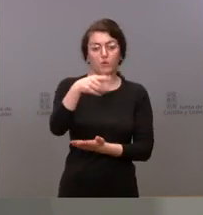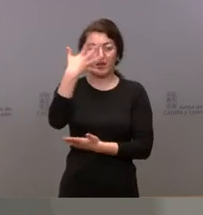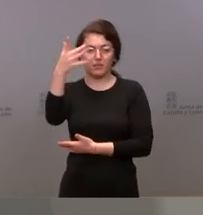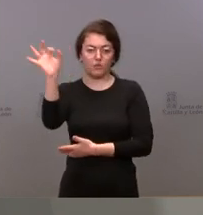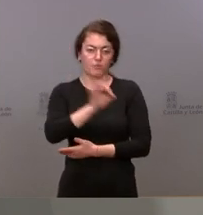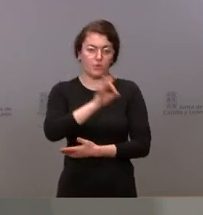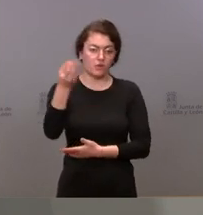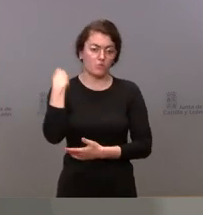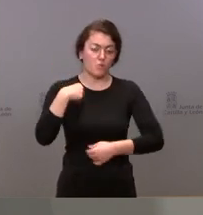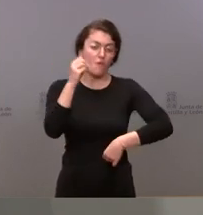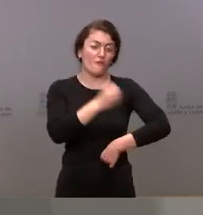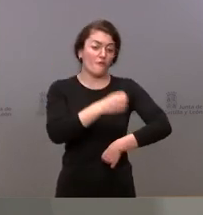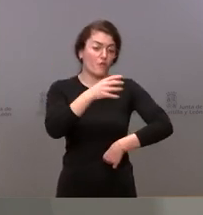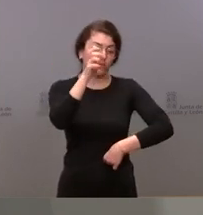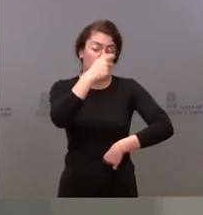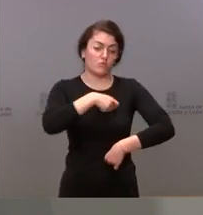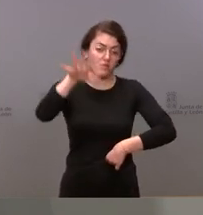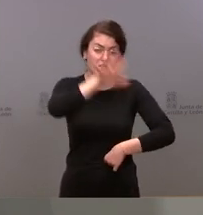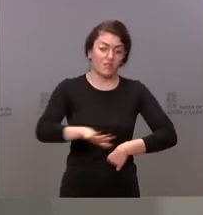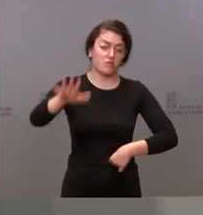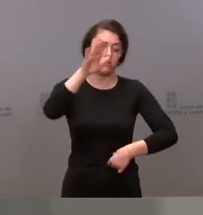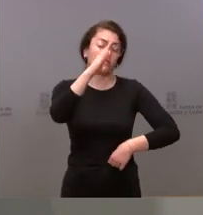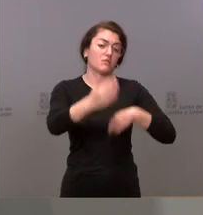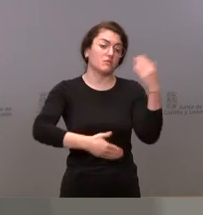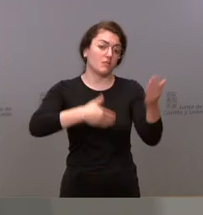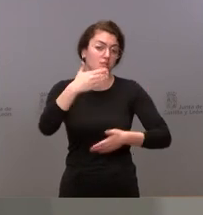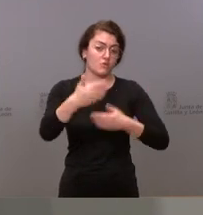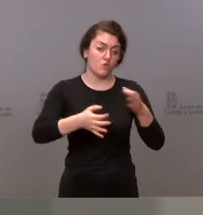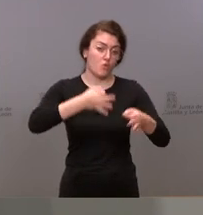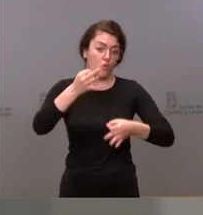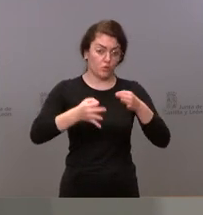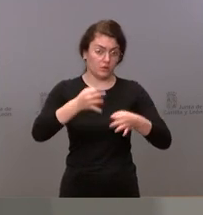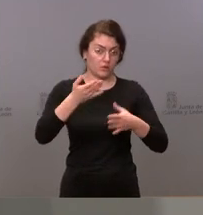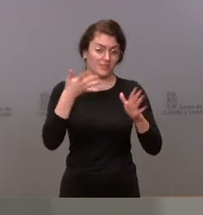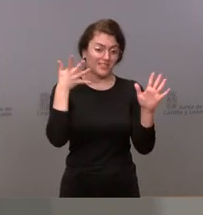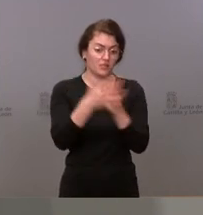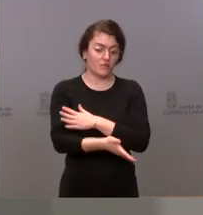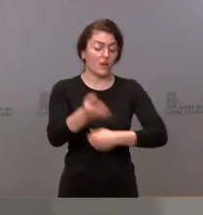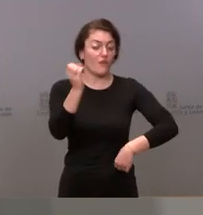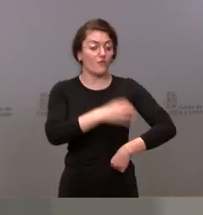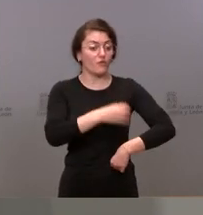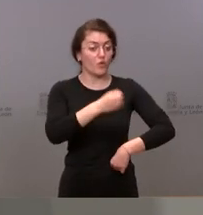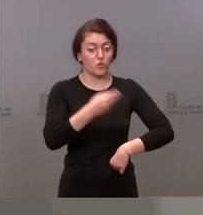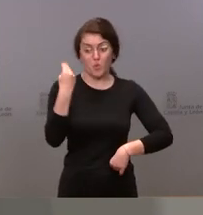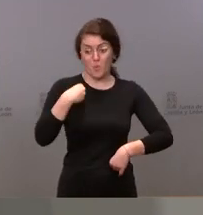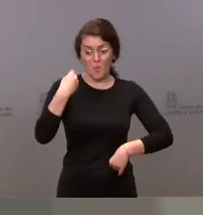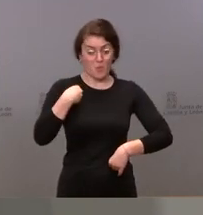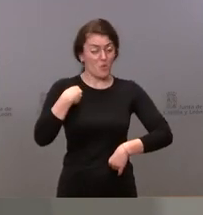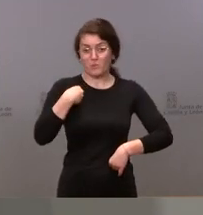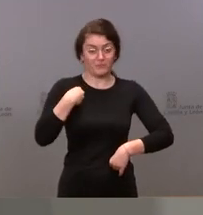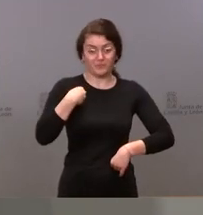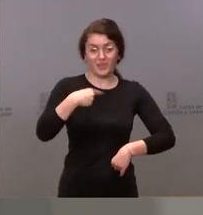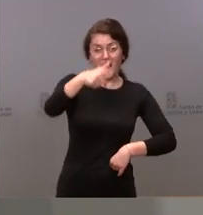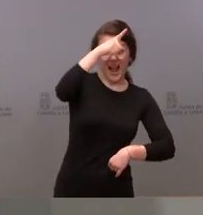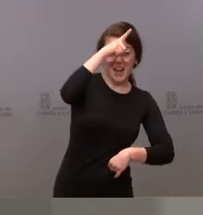nacionales en transición justa que usted pregunta por tanto vamos a tener ya no solo menos fondos que los que tengan Alemania o